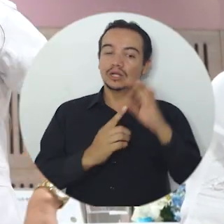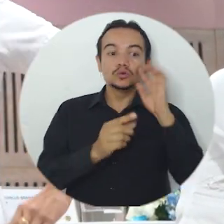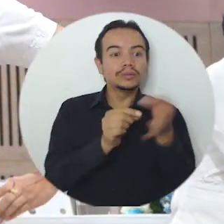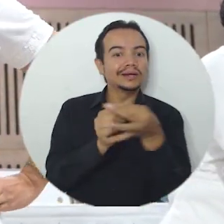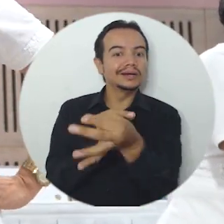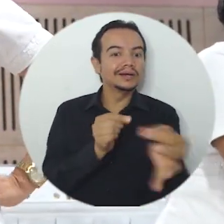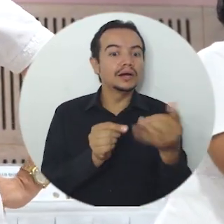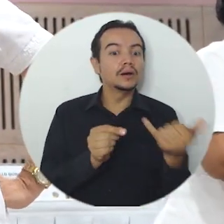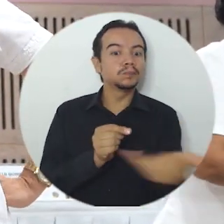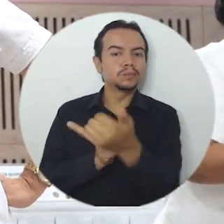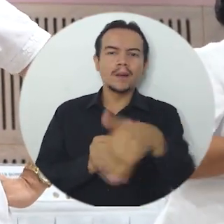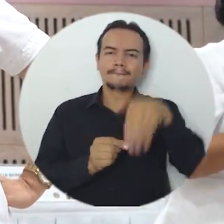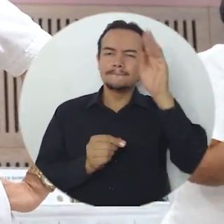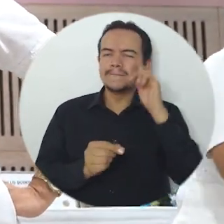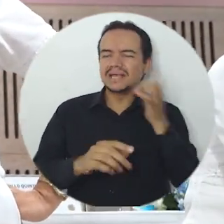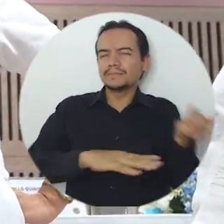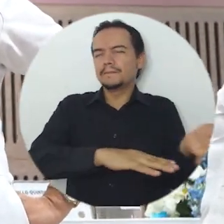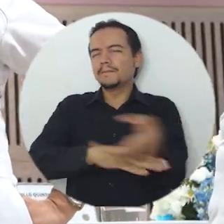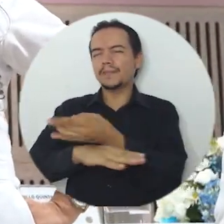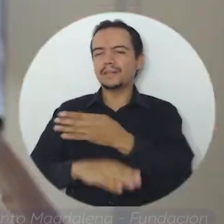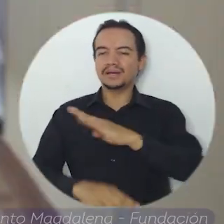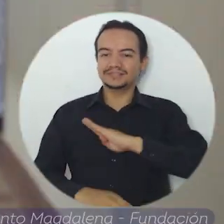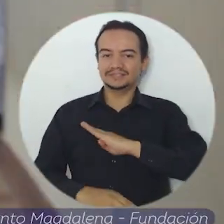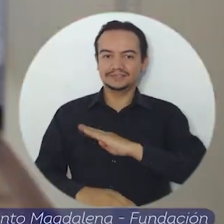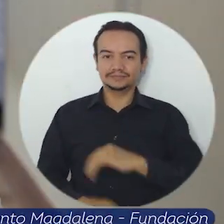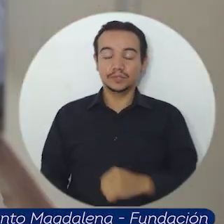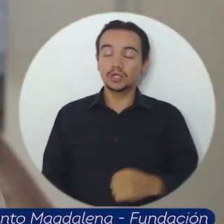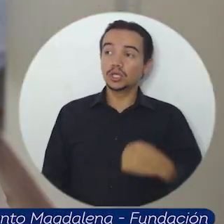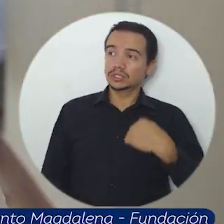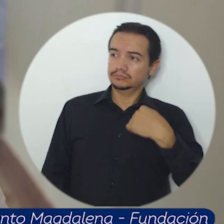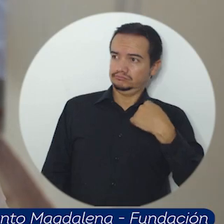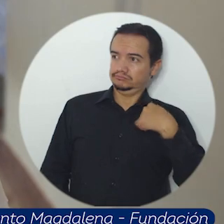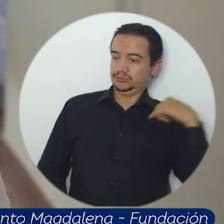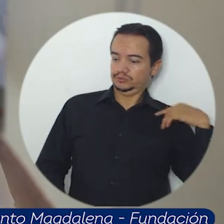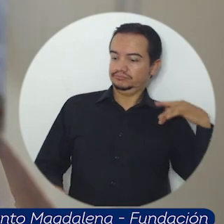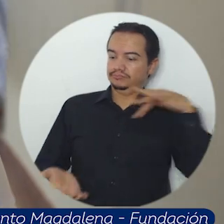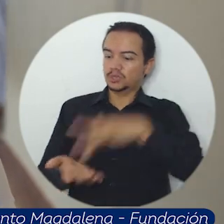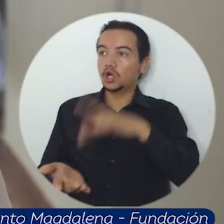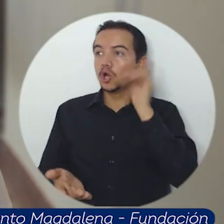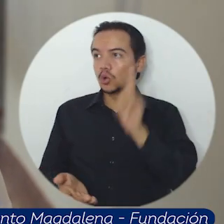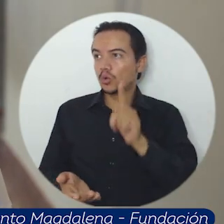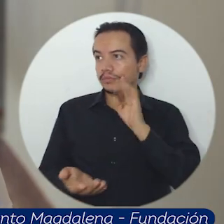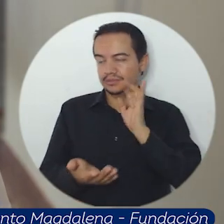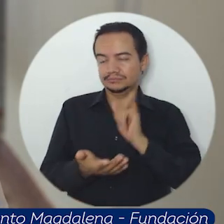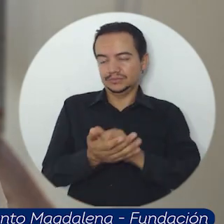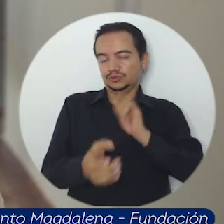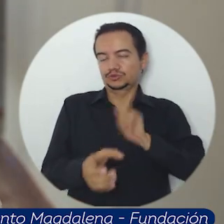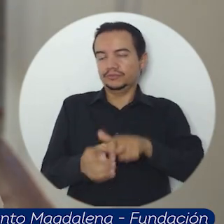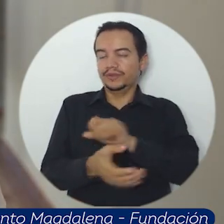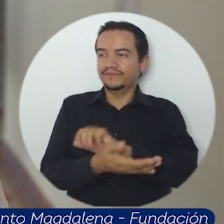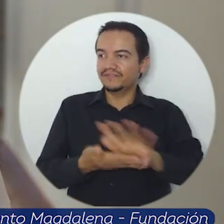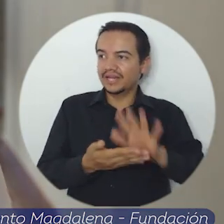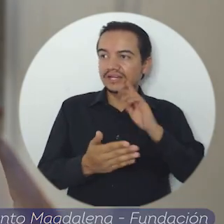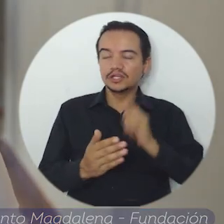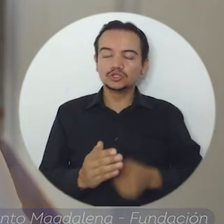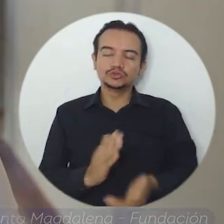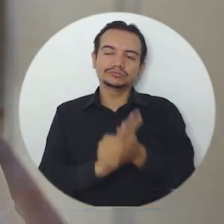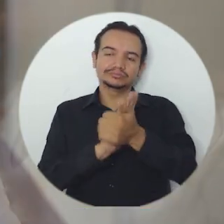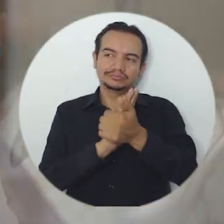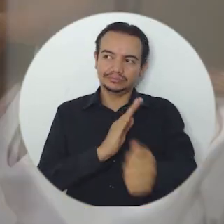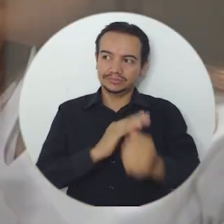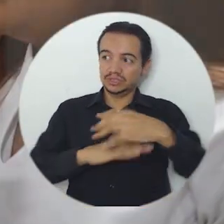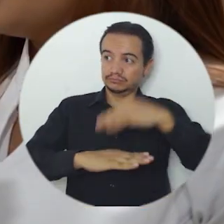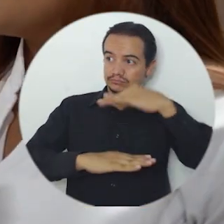destacarse en sus municipios como mejores bachilleres. Yo llegué acá a la universidad por medio de la beca Talento Magdalena, siendo mejor